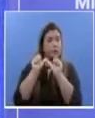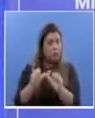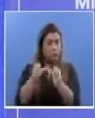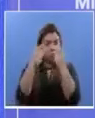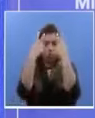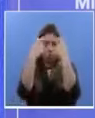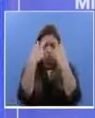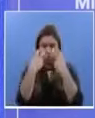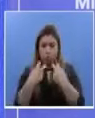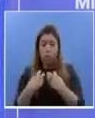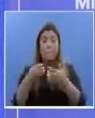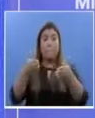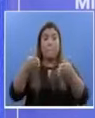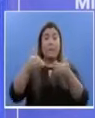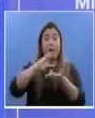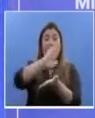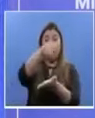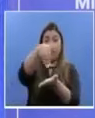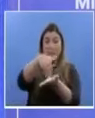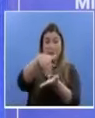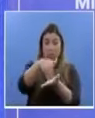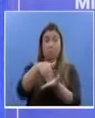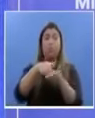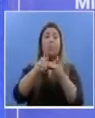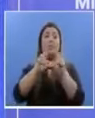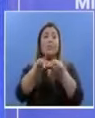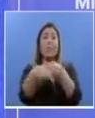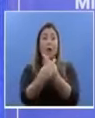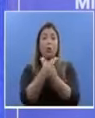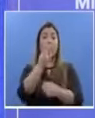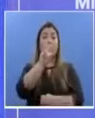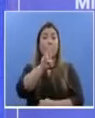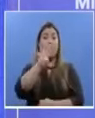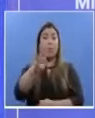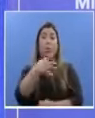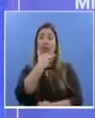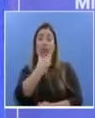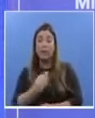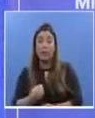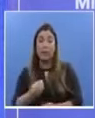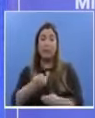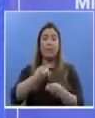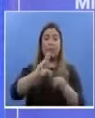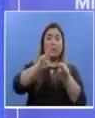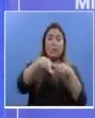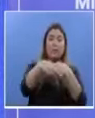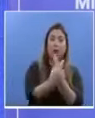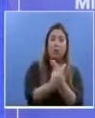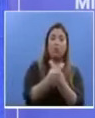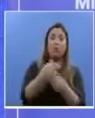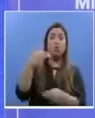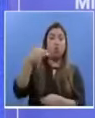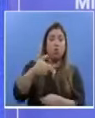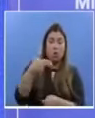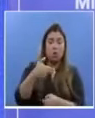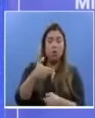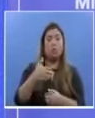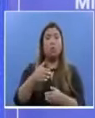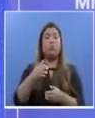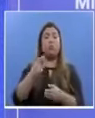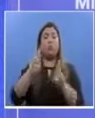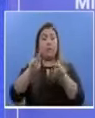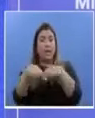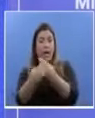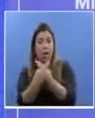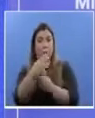En la región metropolitana salud, el centro de salud de la 24 de diciembre, el centro de salud de Chorrillo y el centro de salud de